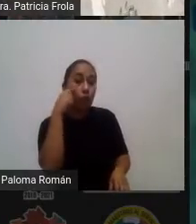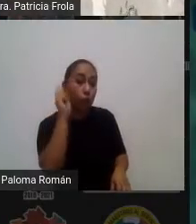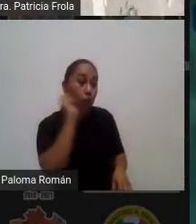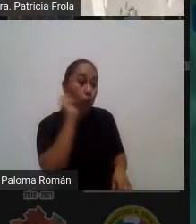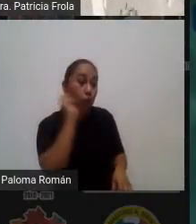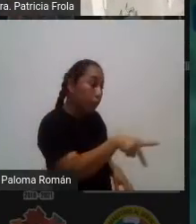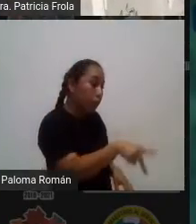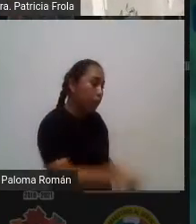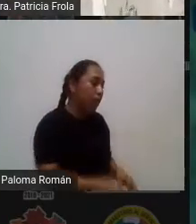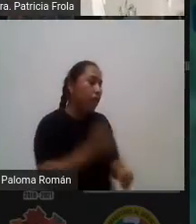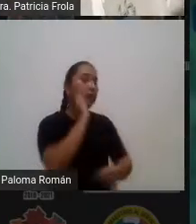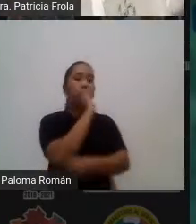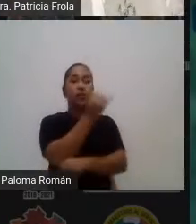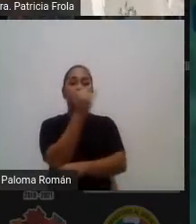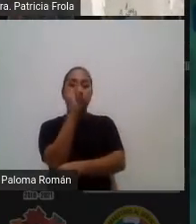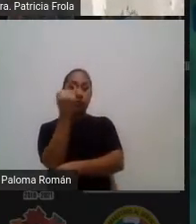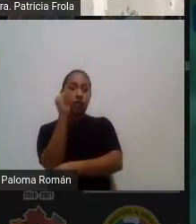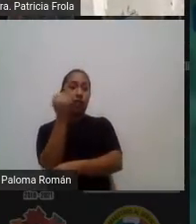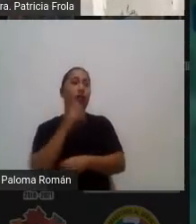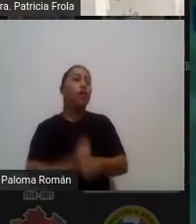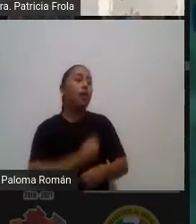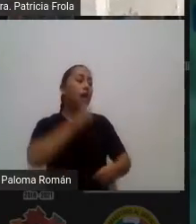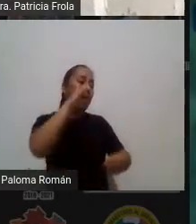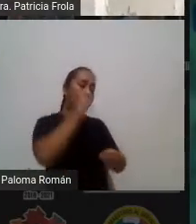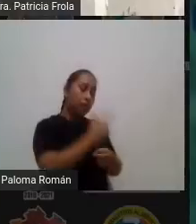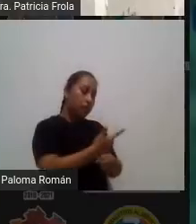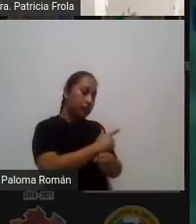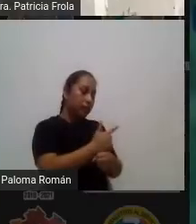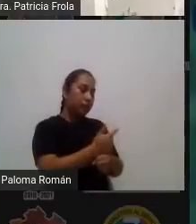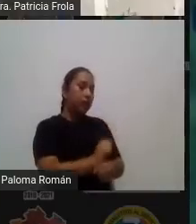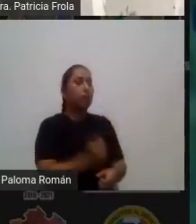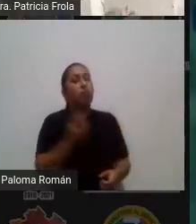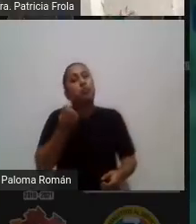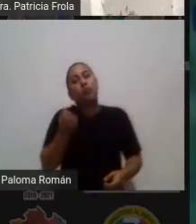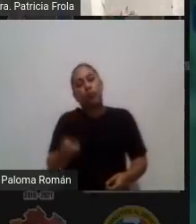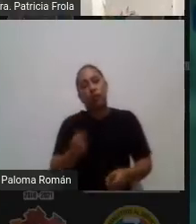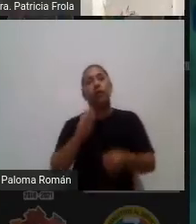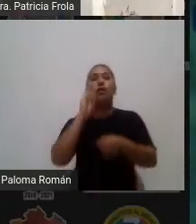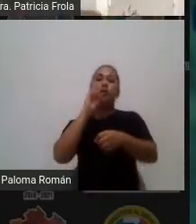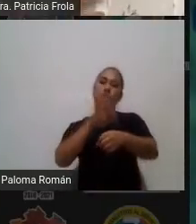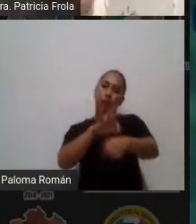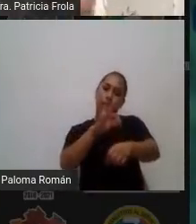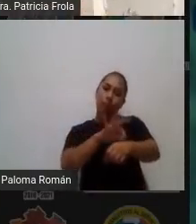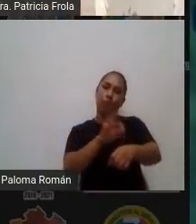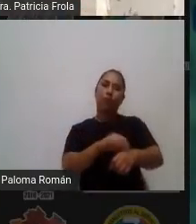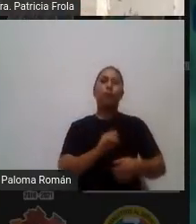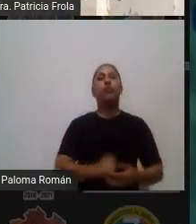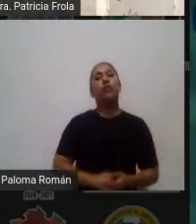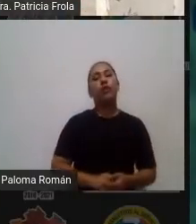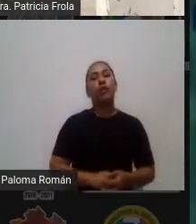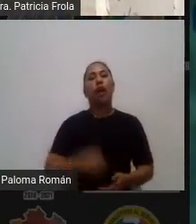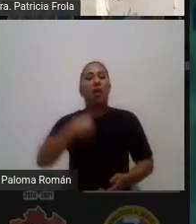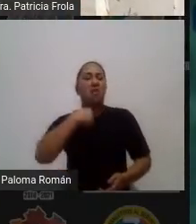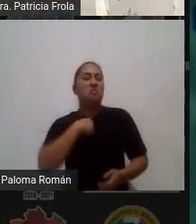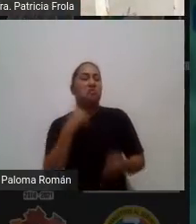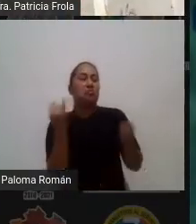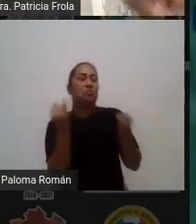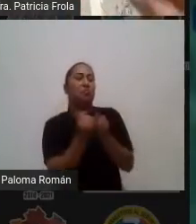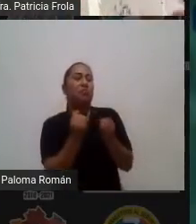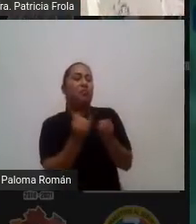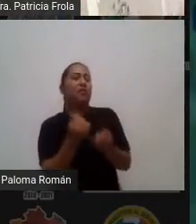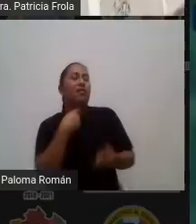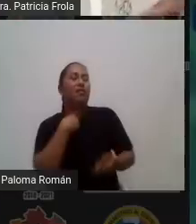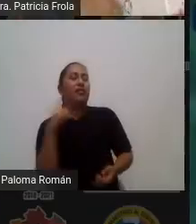en licenciaturas y doctorados estoy en lo cierto o estoy equivocado yo misma soy una de ellos sí